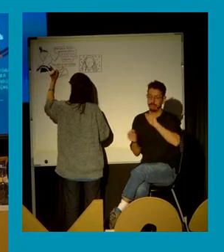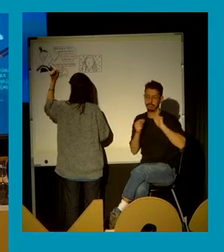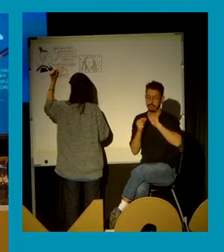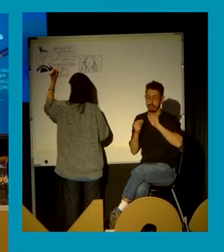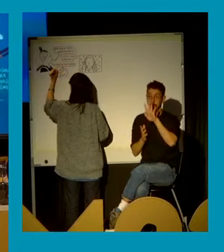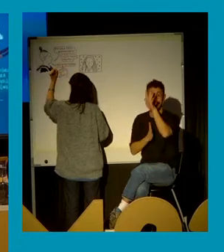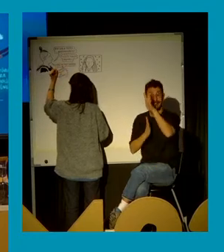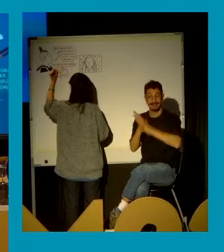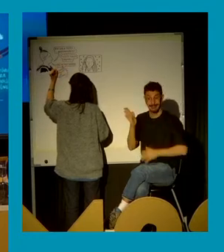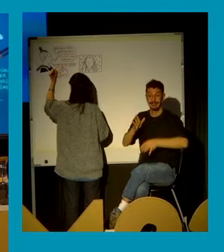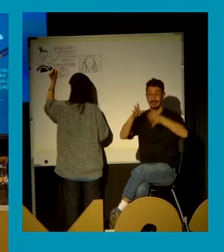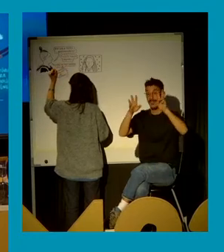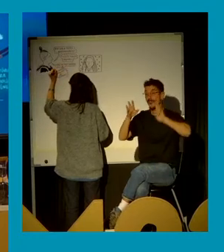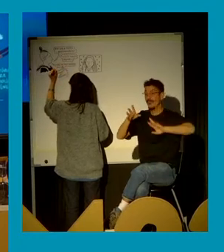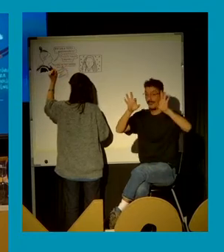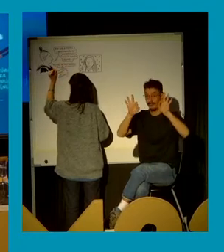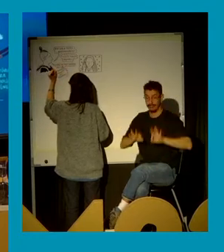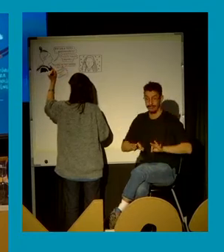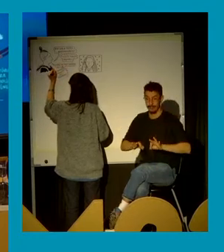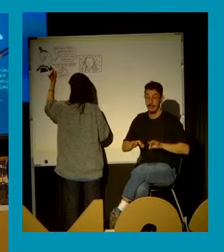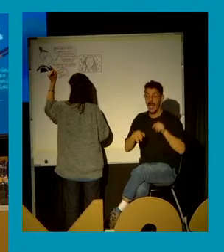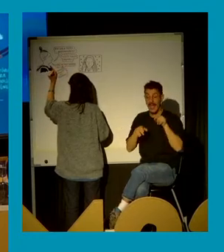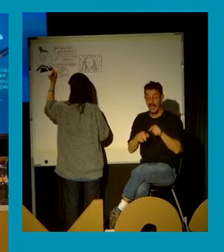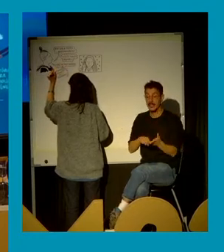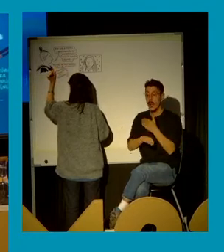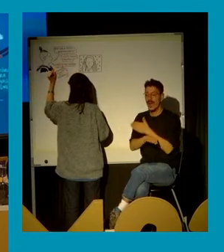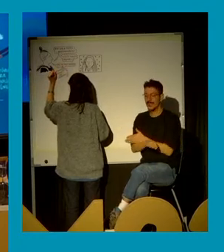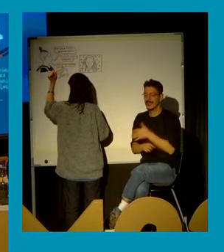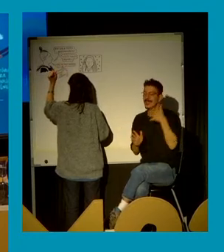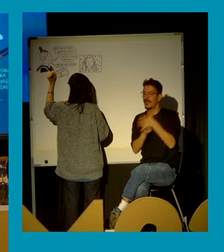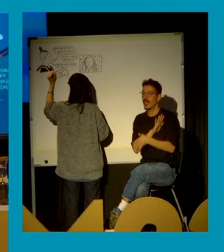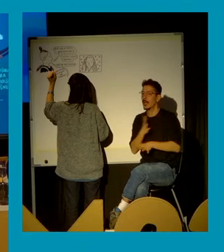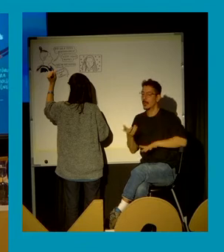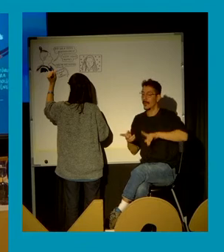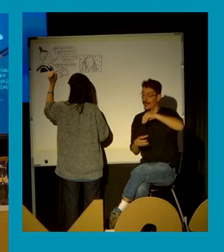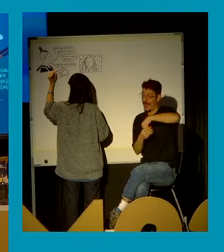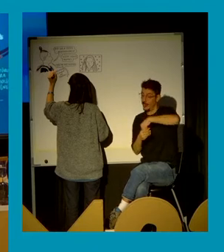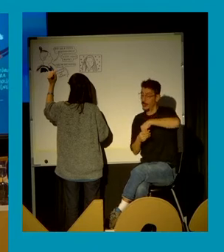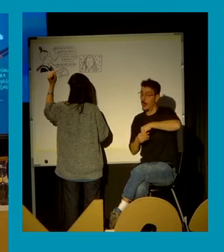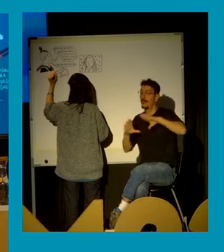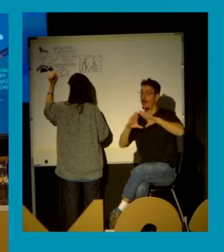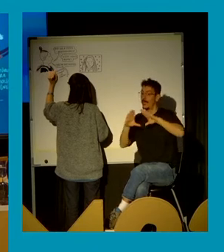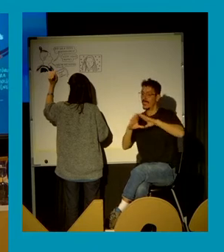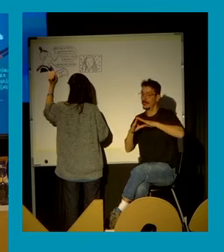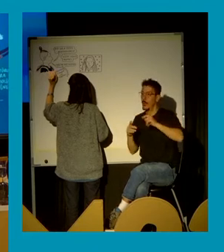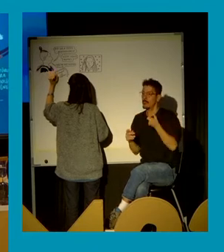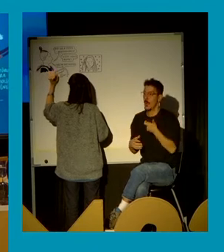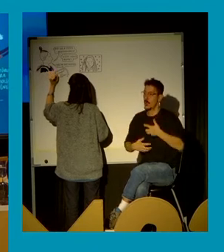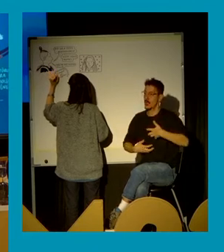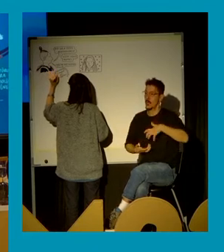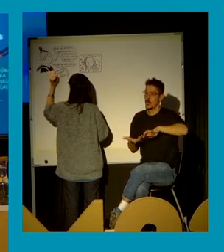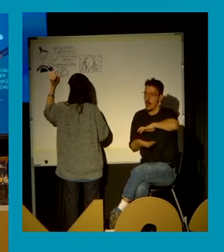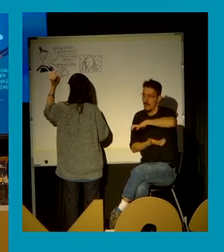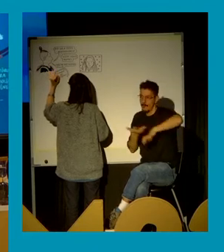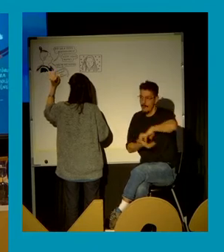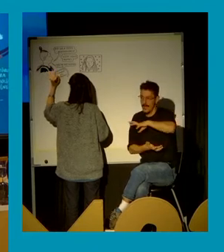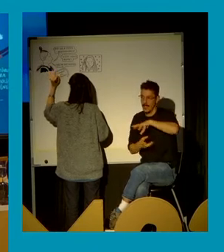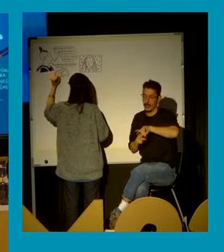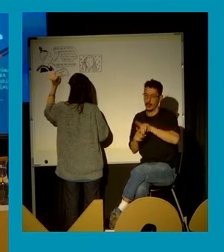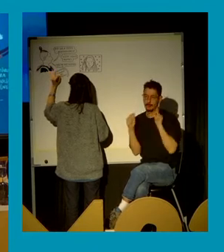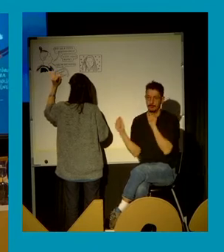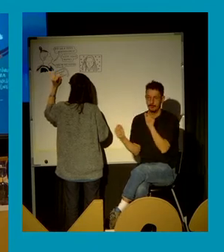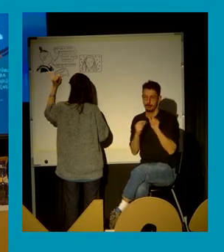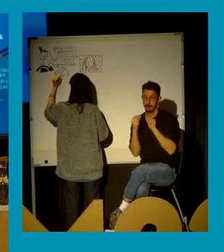también por una conflictividad interna dentro de los feminismos, por la incorporación